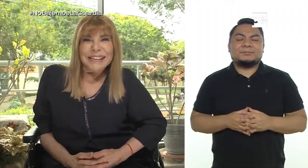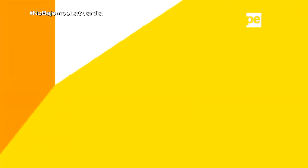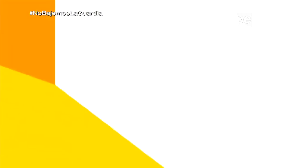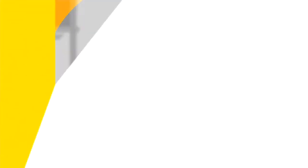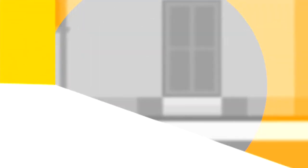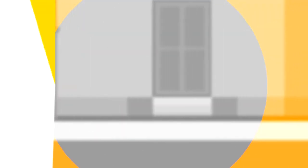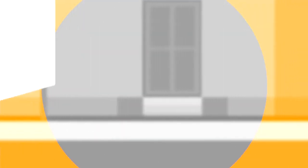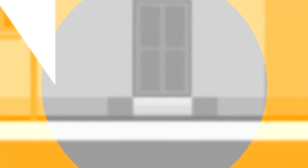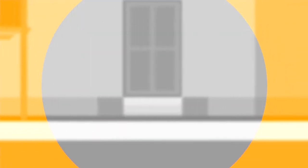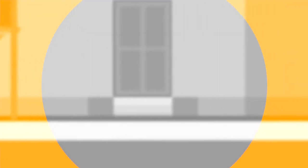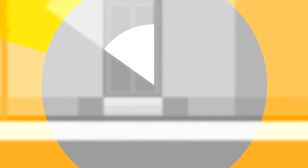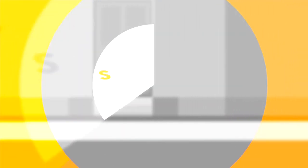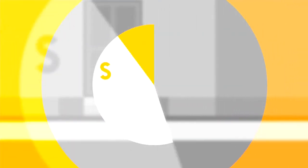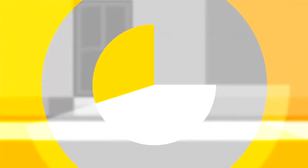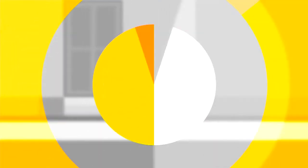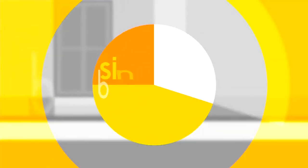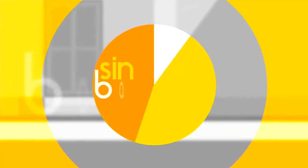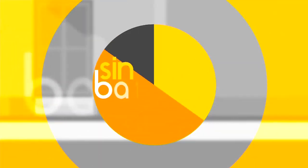el programa.